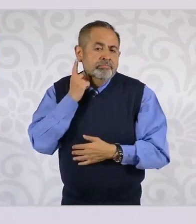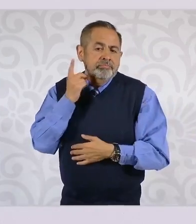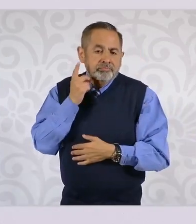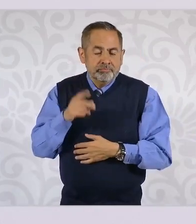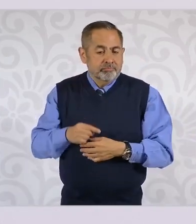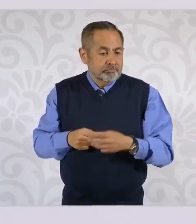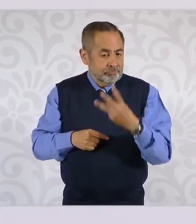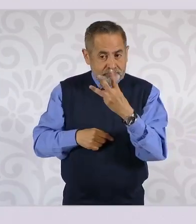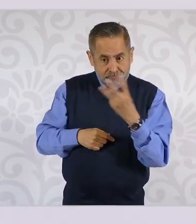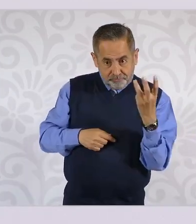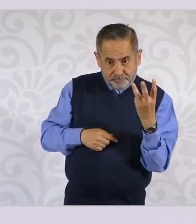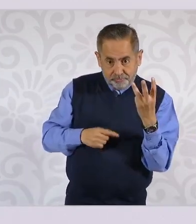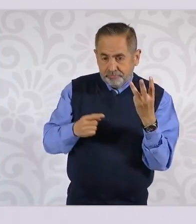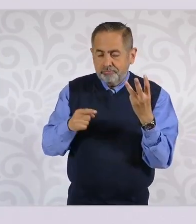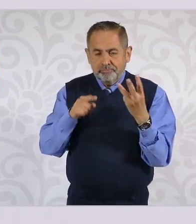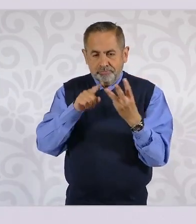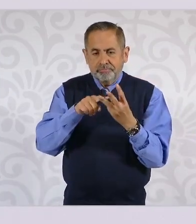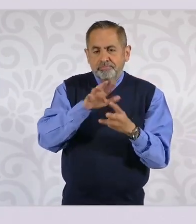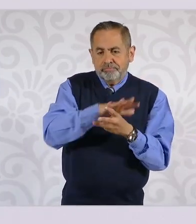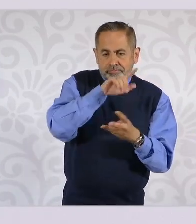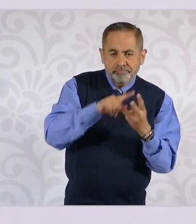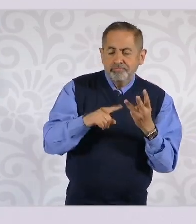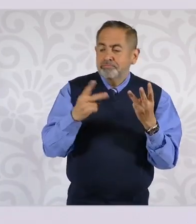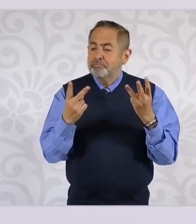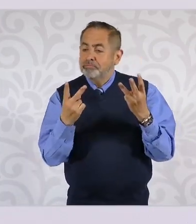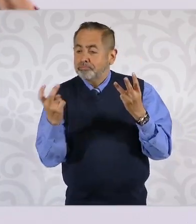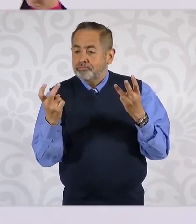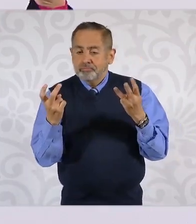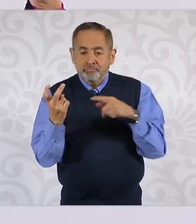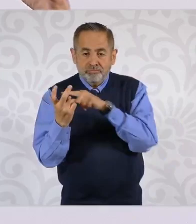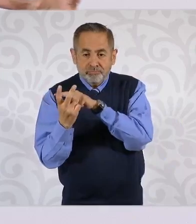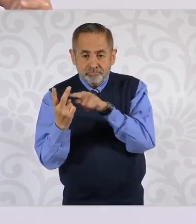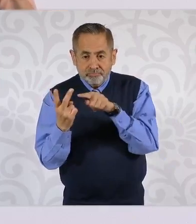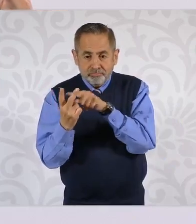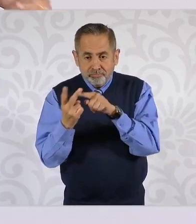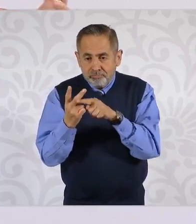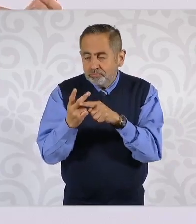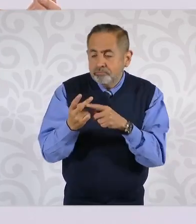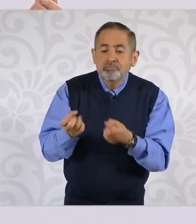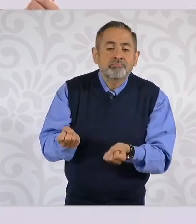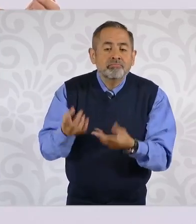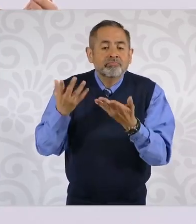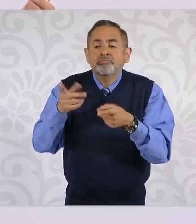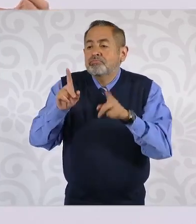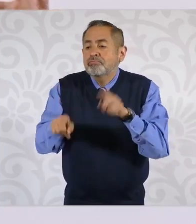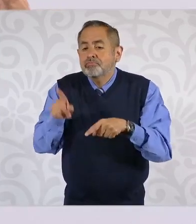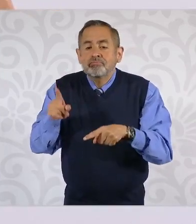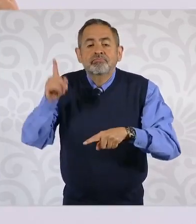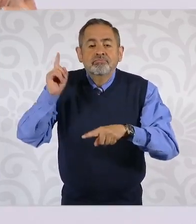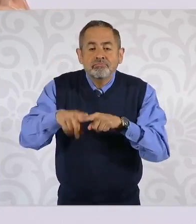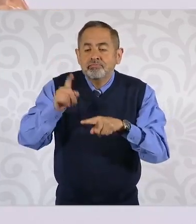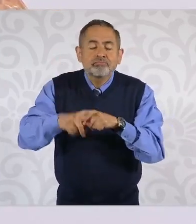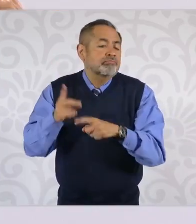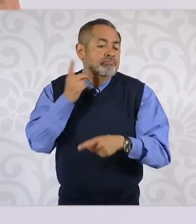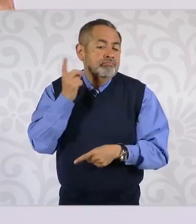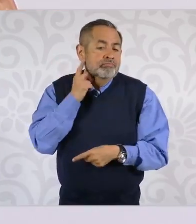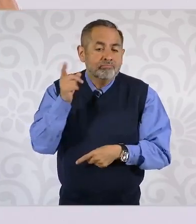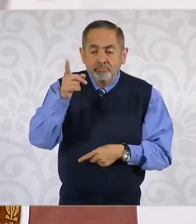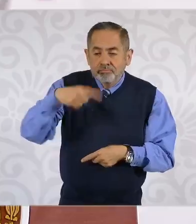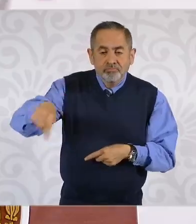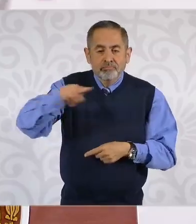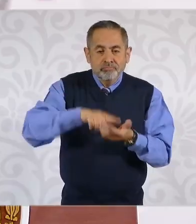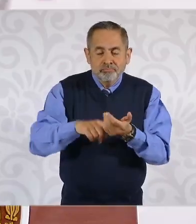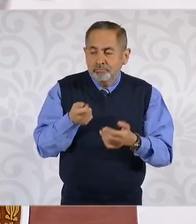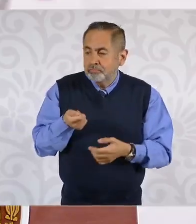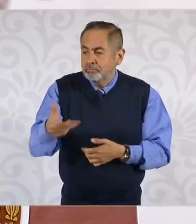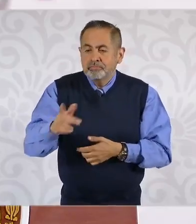300 diputados de mayoría y luego se reparten 200 curules en diputados llamados